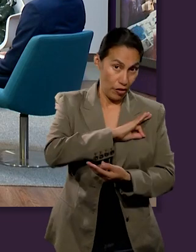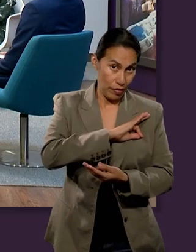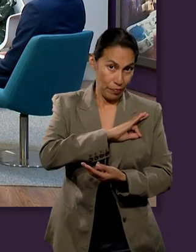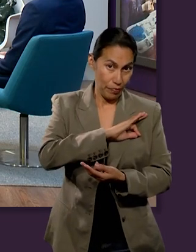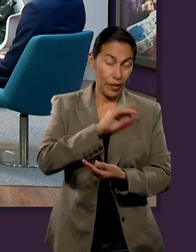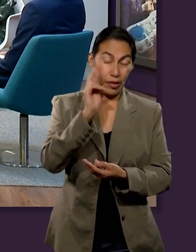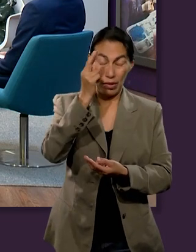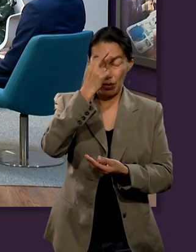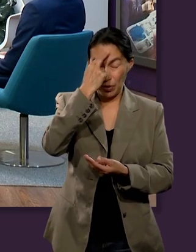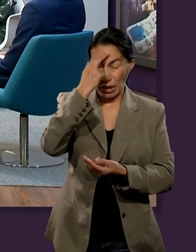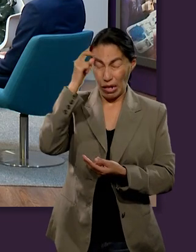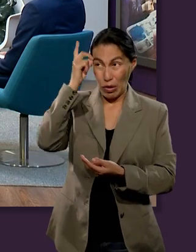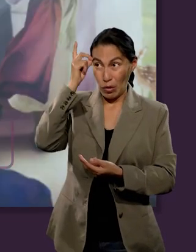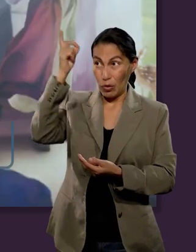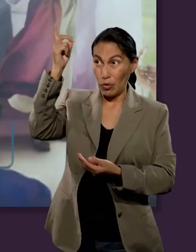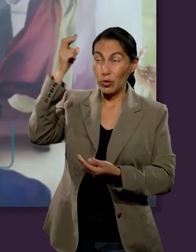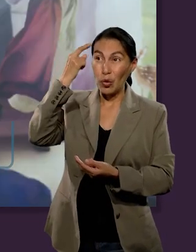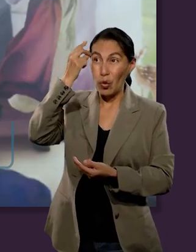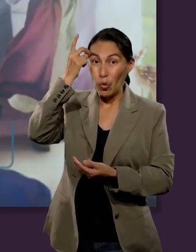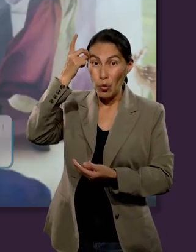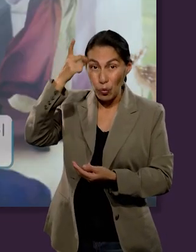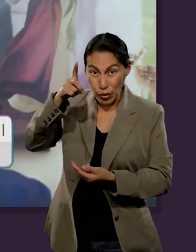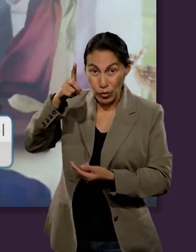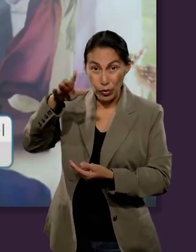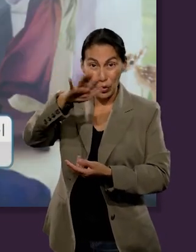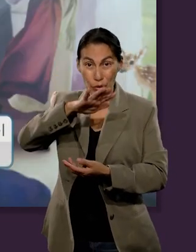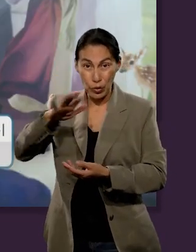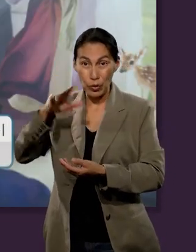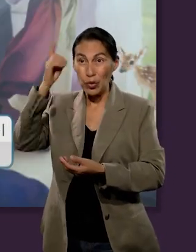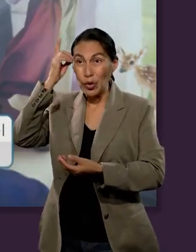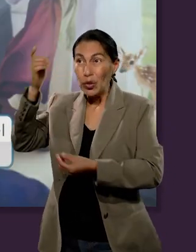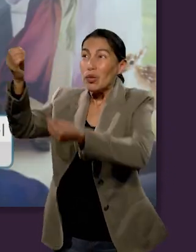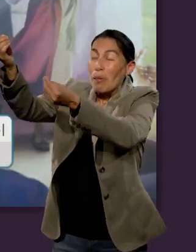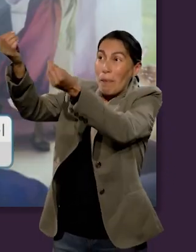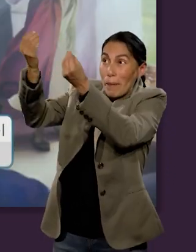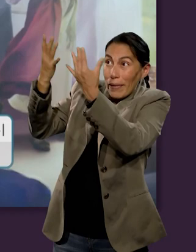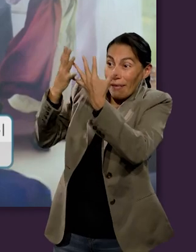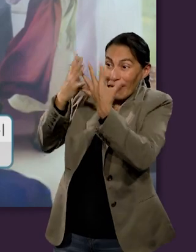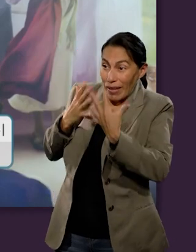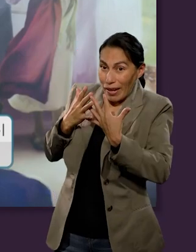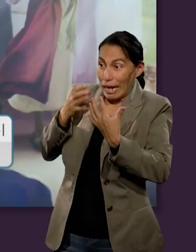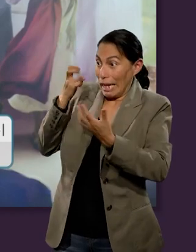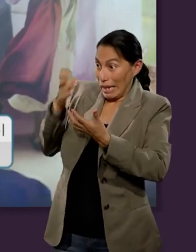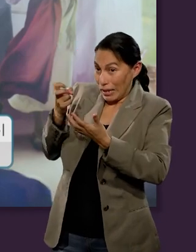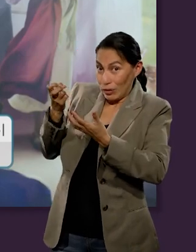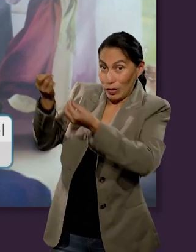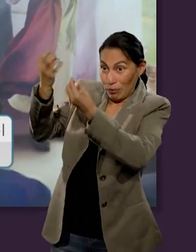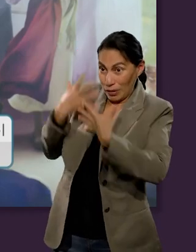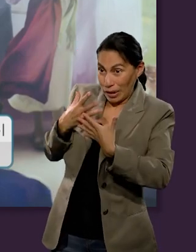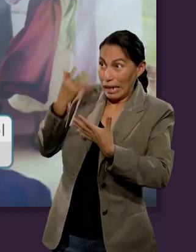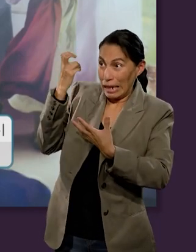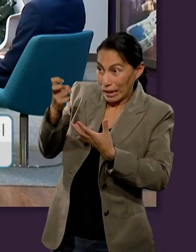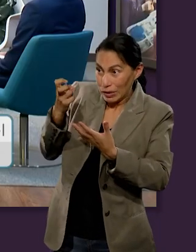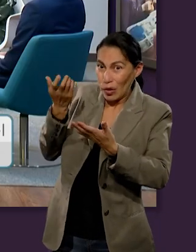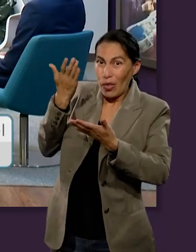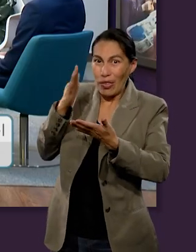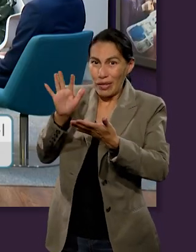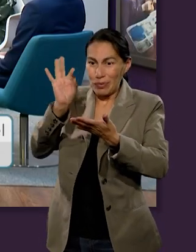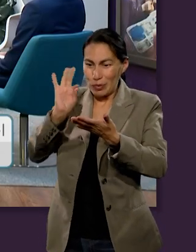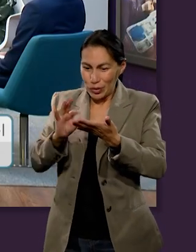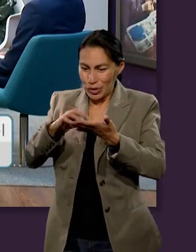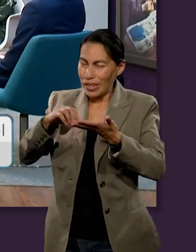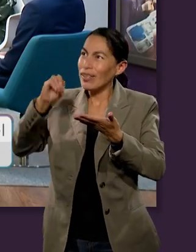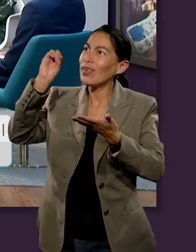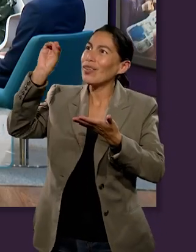recordar que Dios es el dueño de todo. Fe para recordar que además Dios es quien nos sustenta. Fe para recordar que aunque